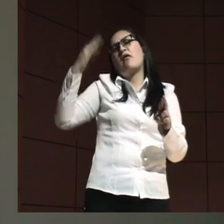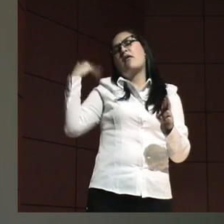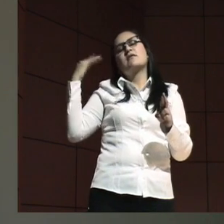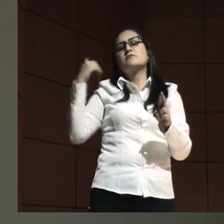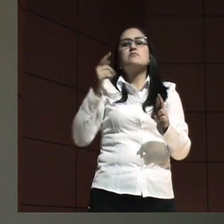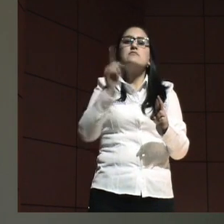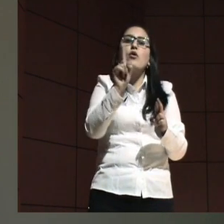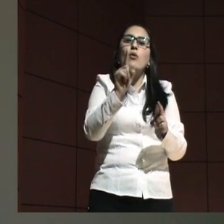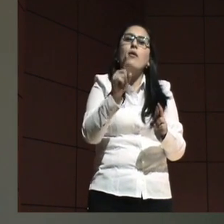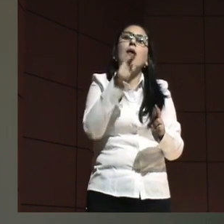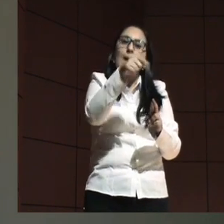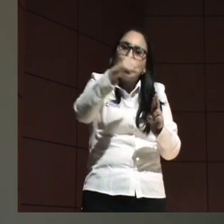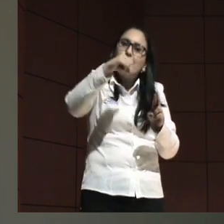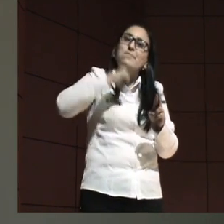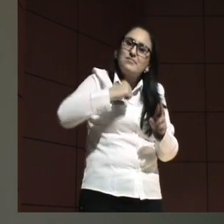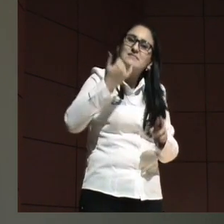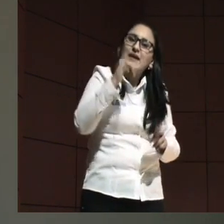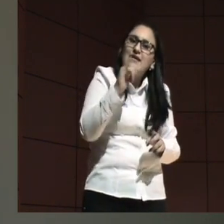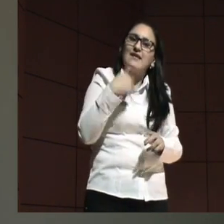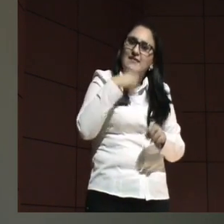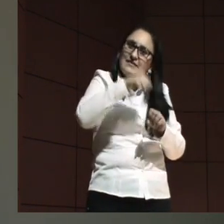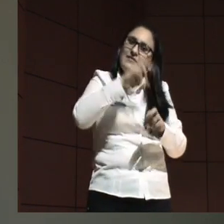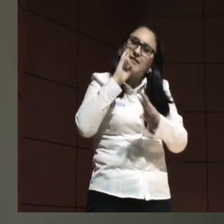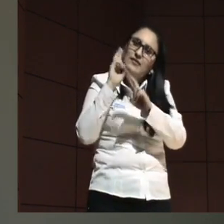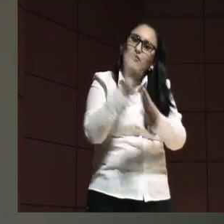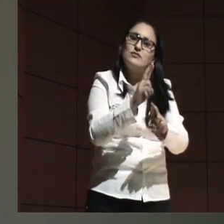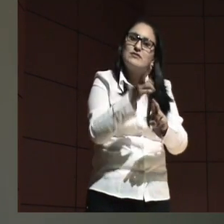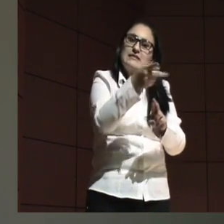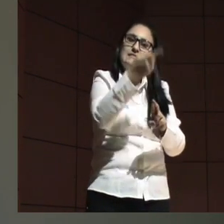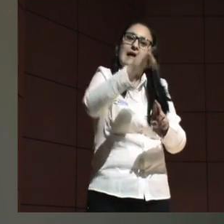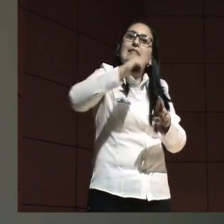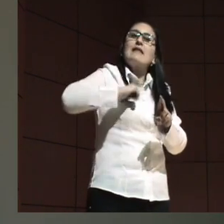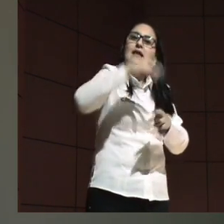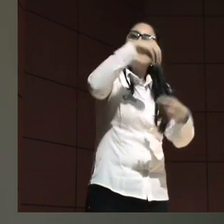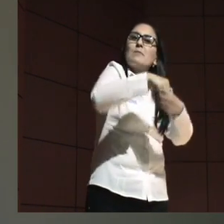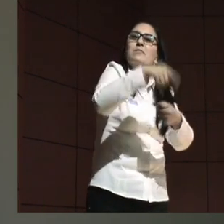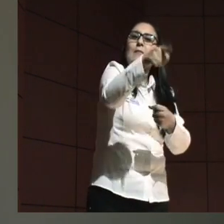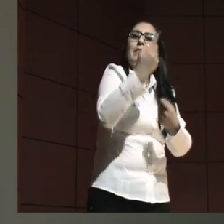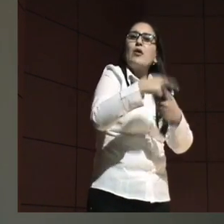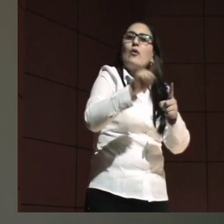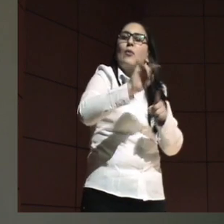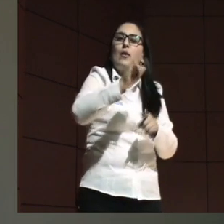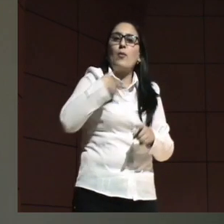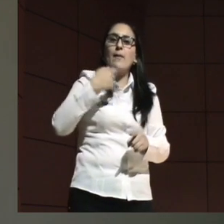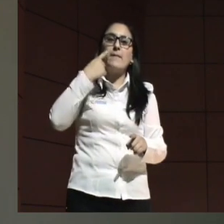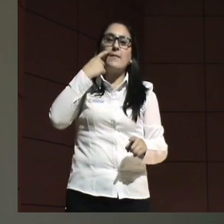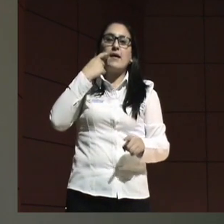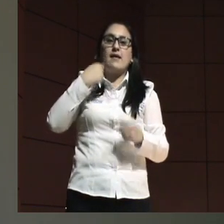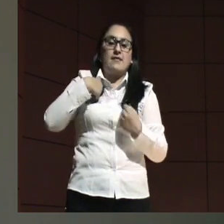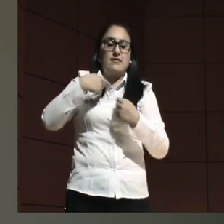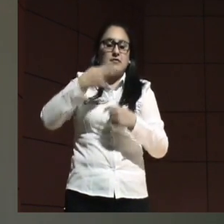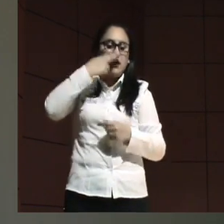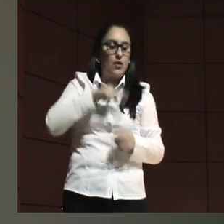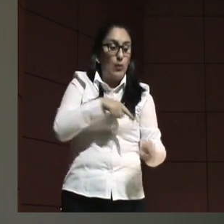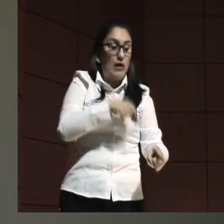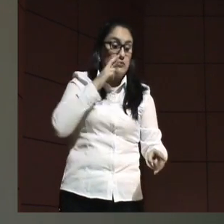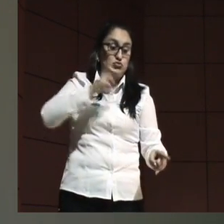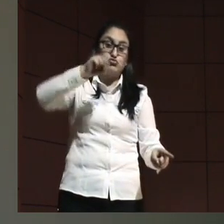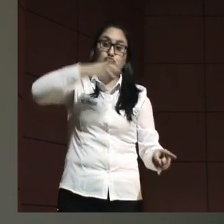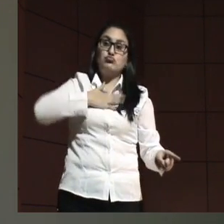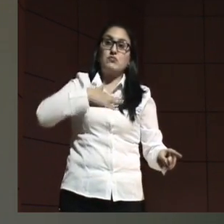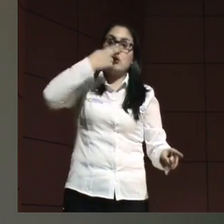sino algo que tenían. Nadie puede reconocer sino lo que ya tiene. Es como el padre que reconoce al hijo. Yo reconozco que es mi hijo.